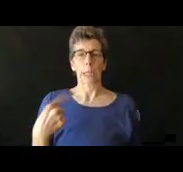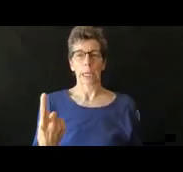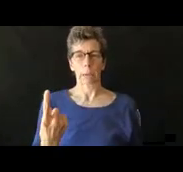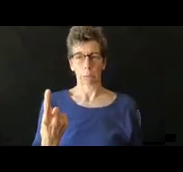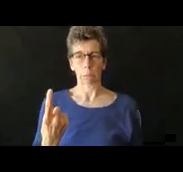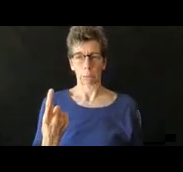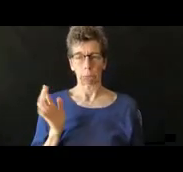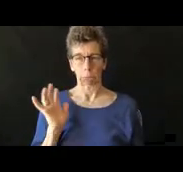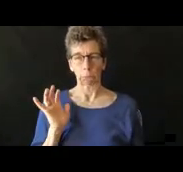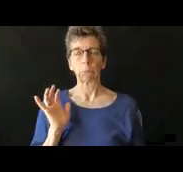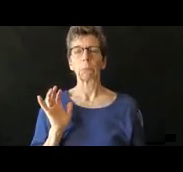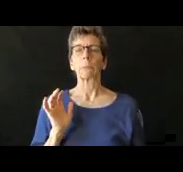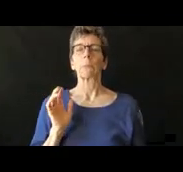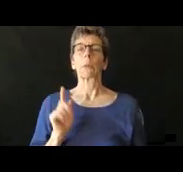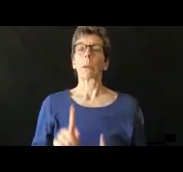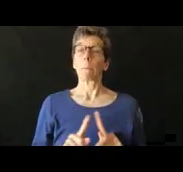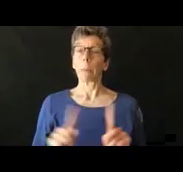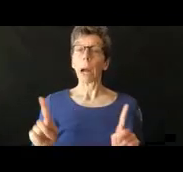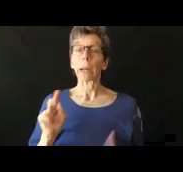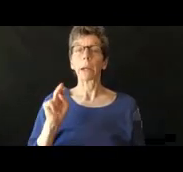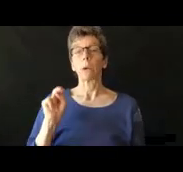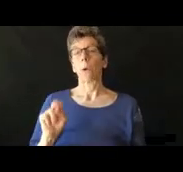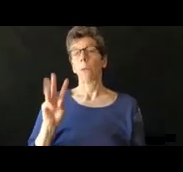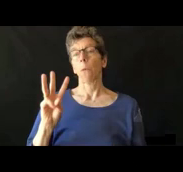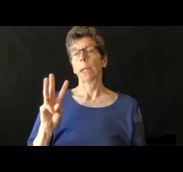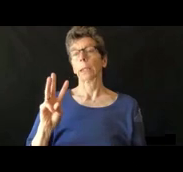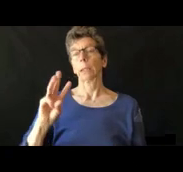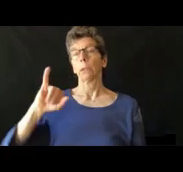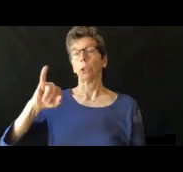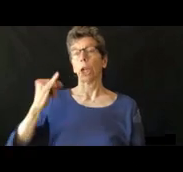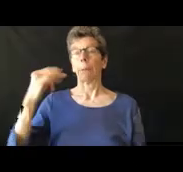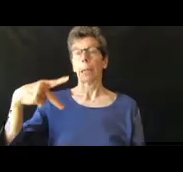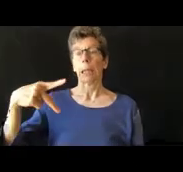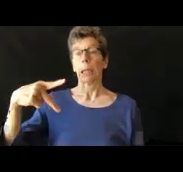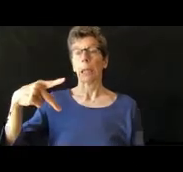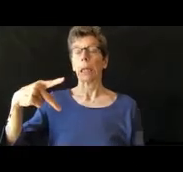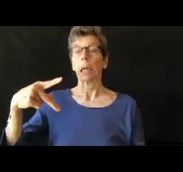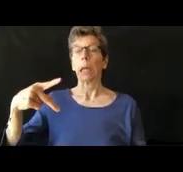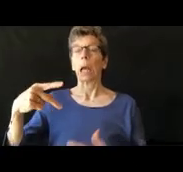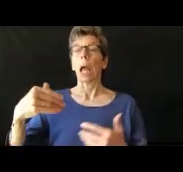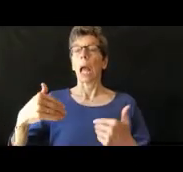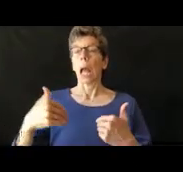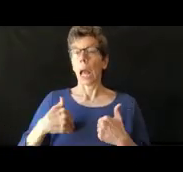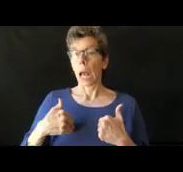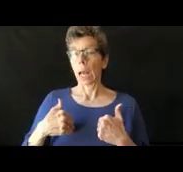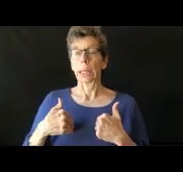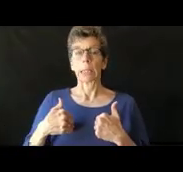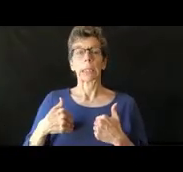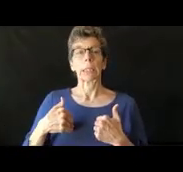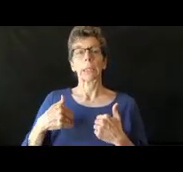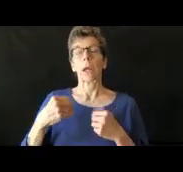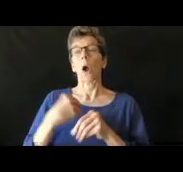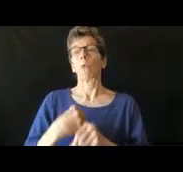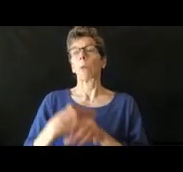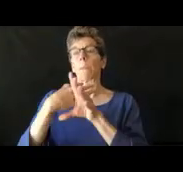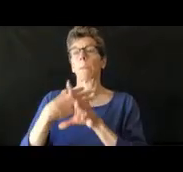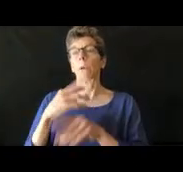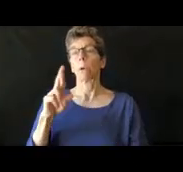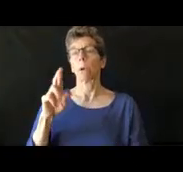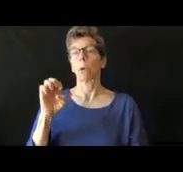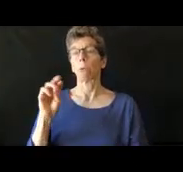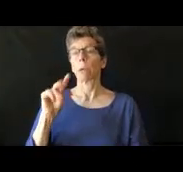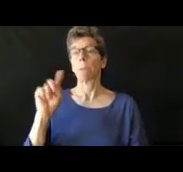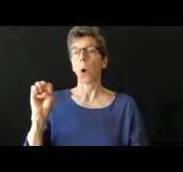que el Northwest Justice Project está haciendo un taller de educación especial